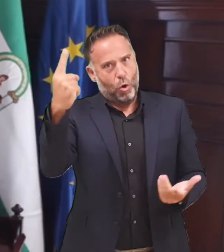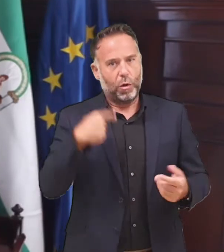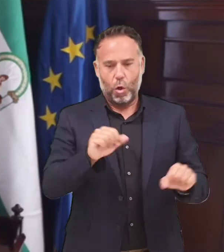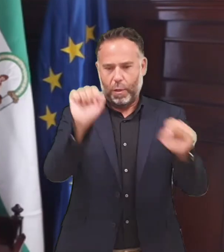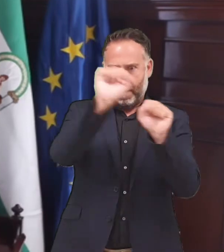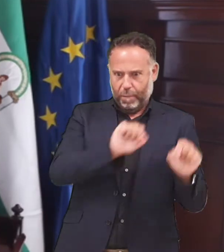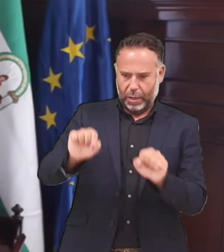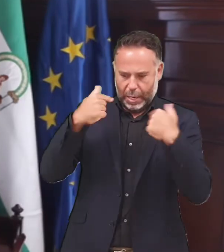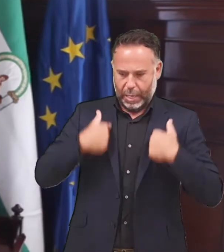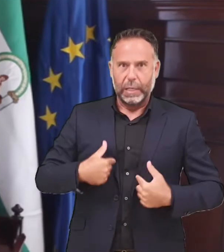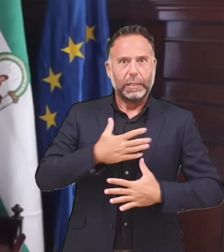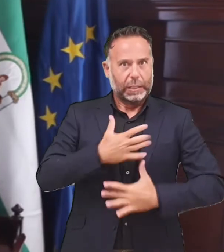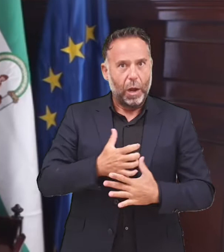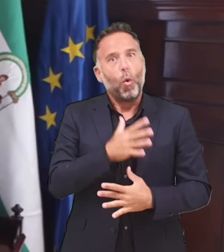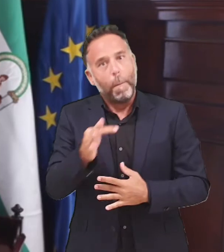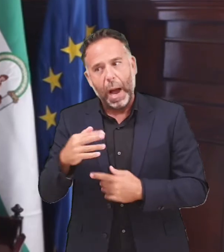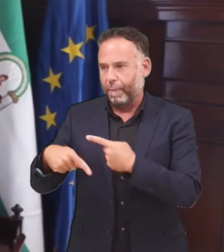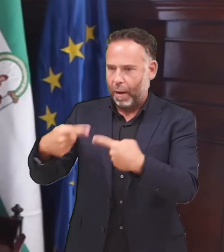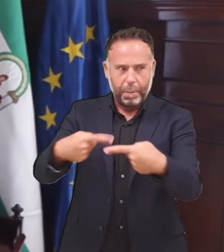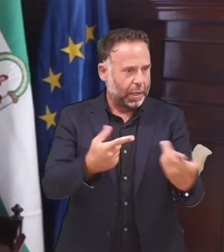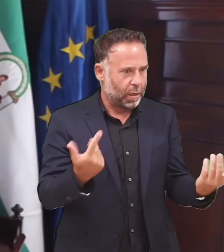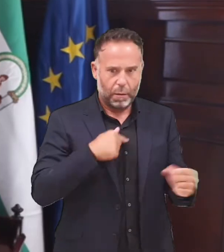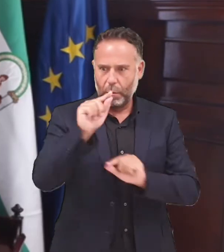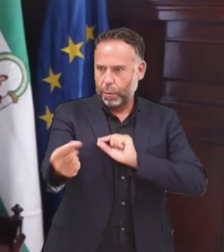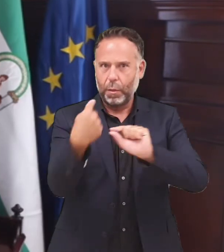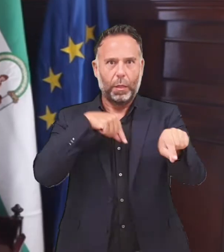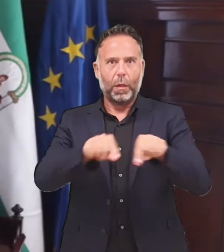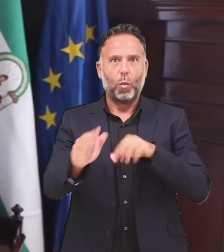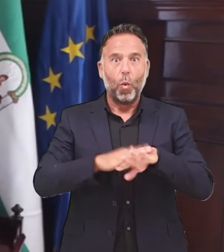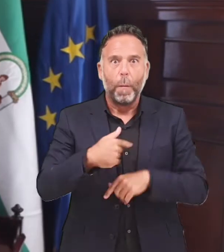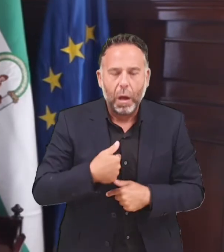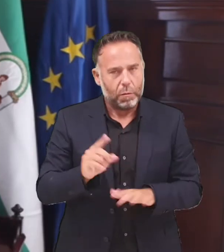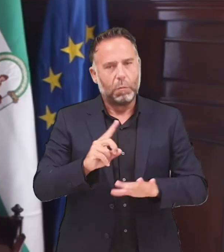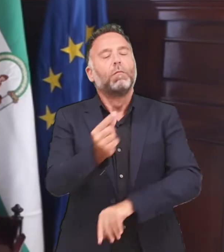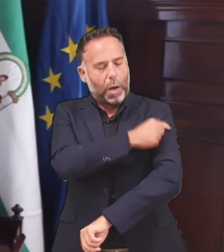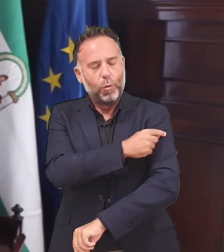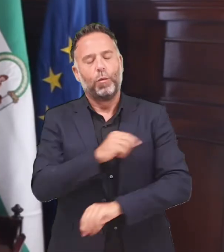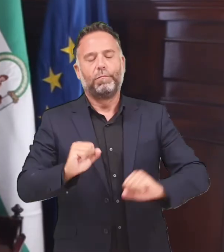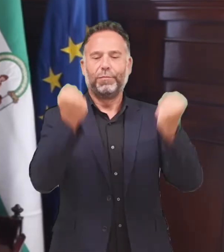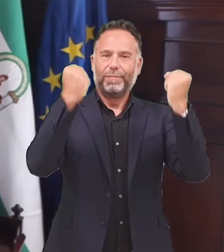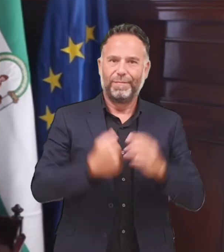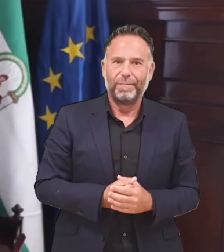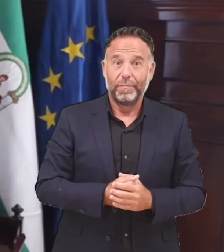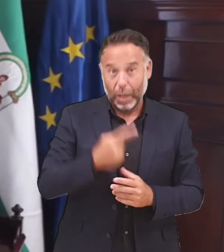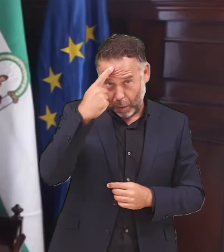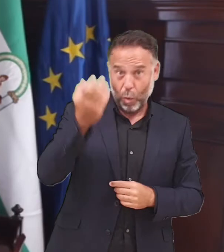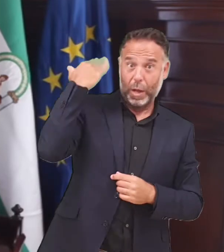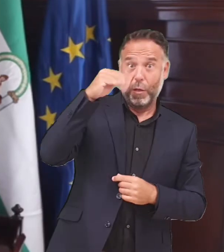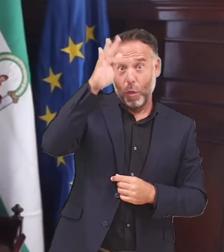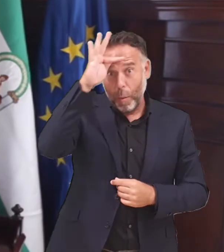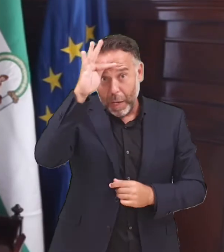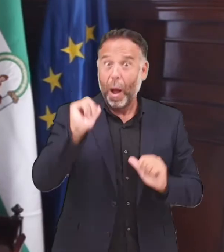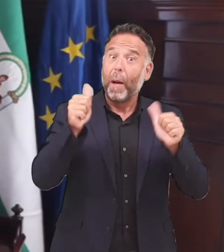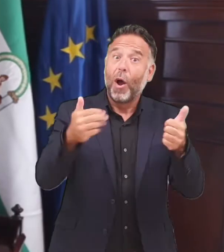aplastante de defender su salud, la propia salud y la salud de su entorno familiar y de amigos. Recordaba el pasado domingo que